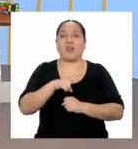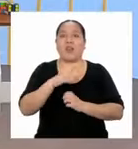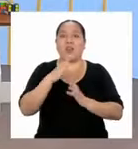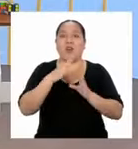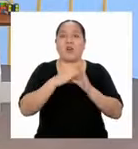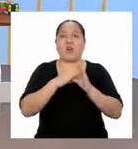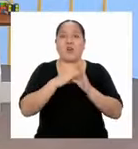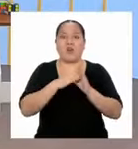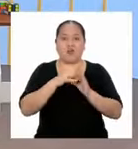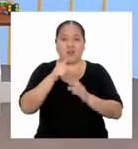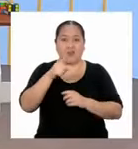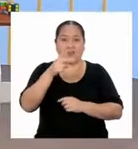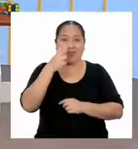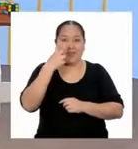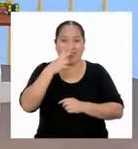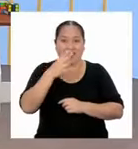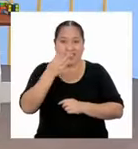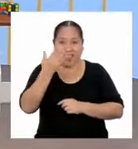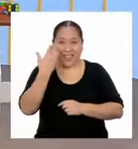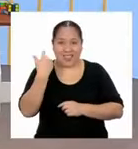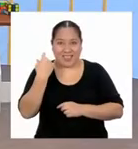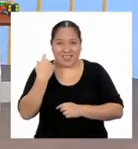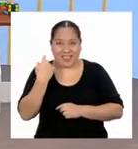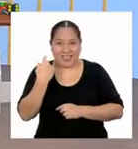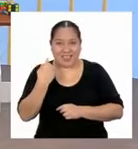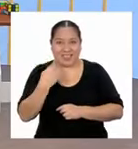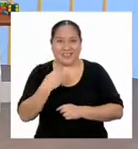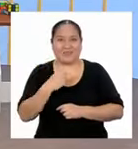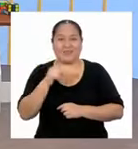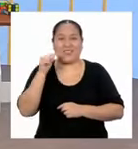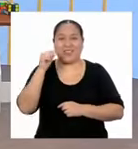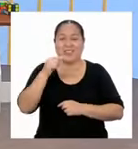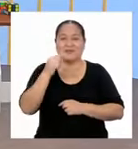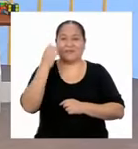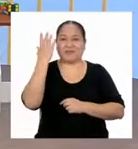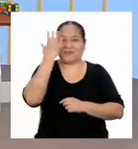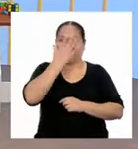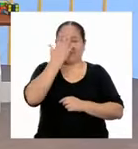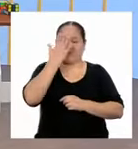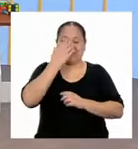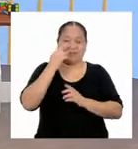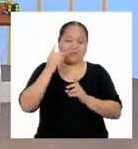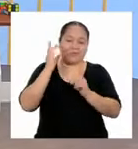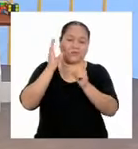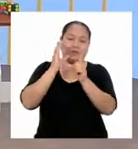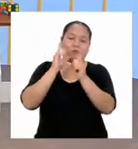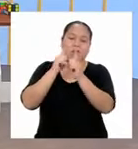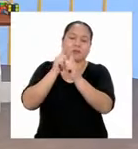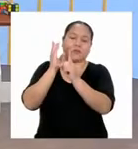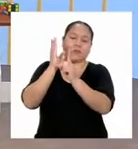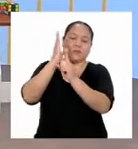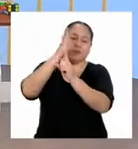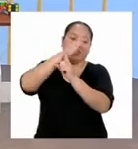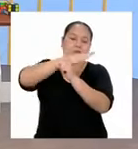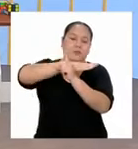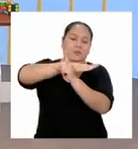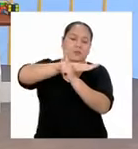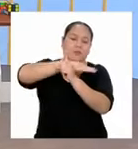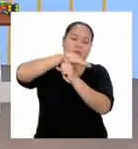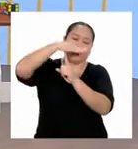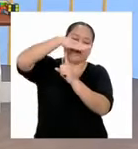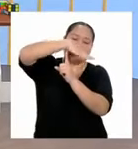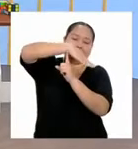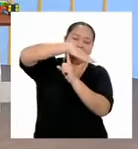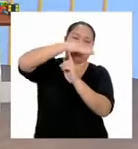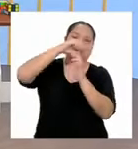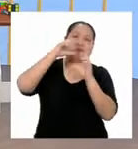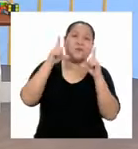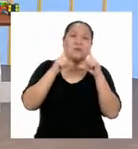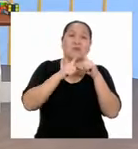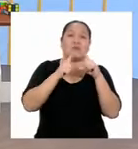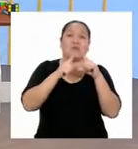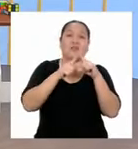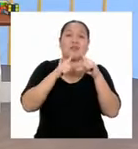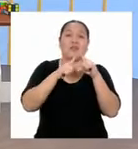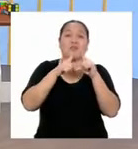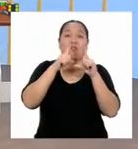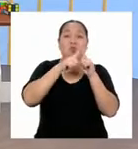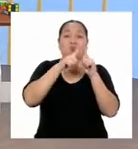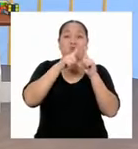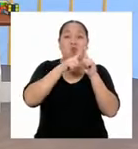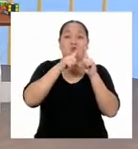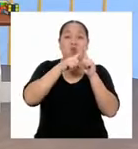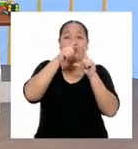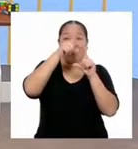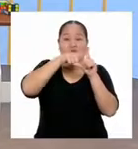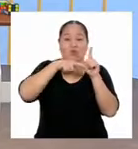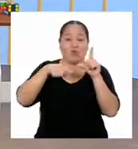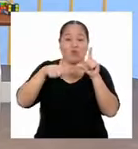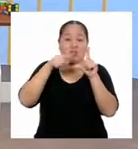¿Ustedes lo vieron antes que yo? Con la sombra que proyecto sobre el piso, podría construir imaginariamente un triángulo